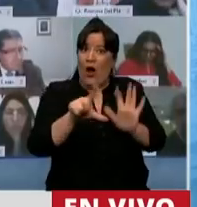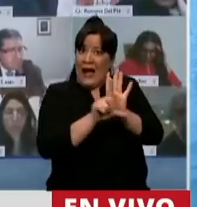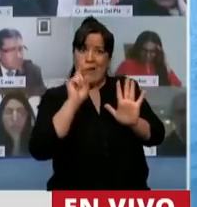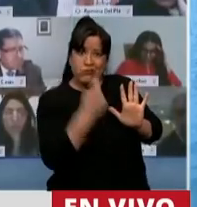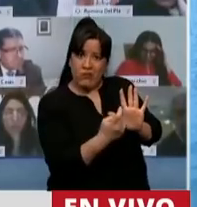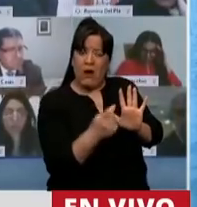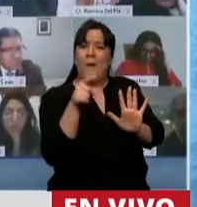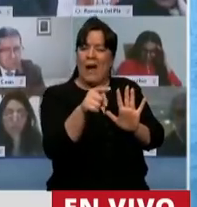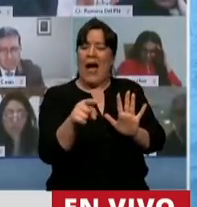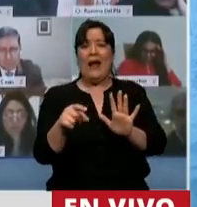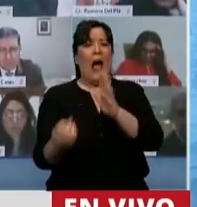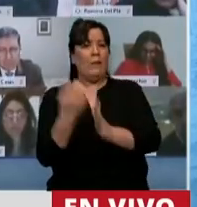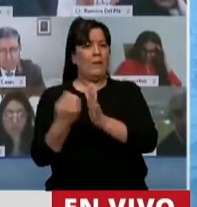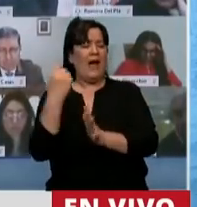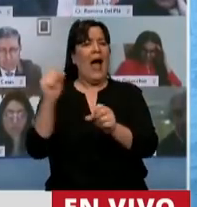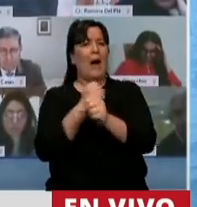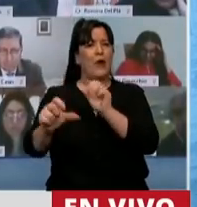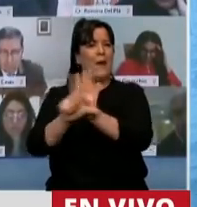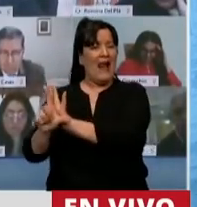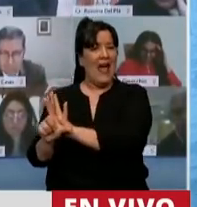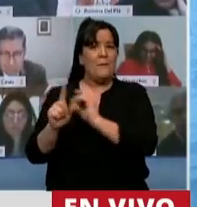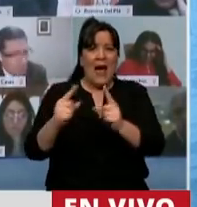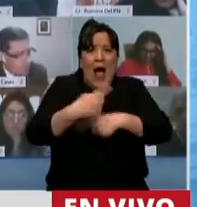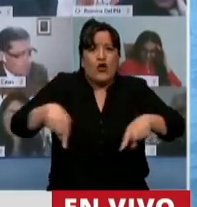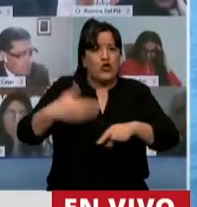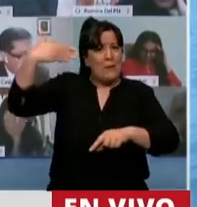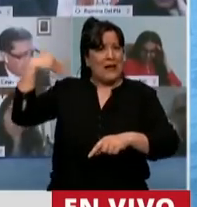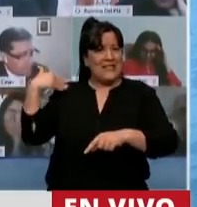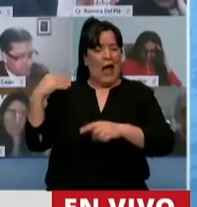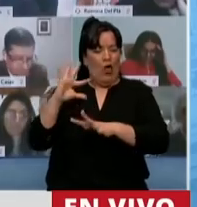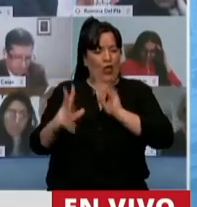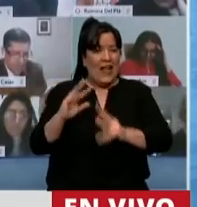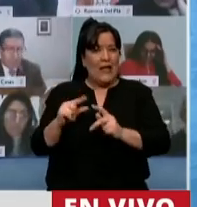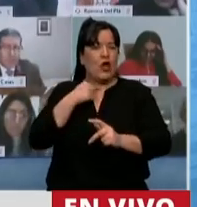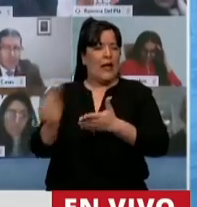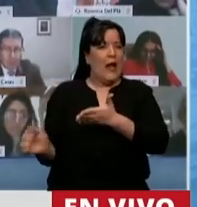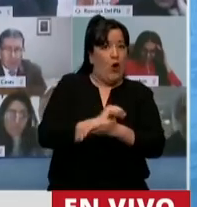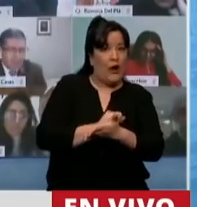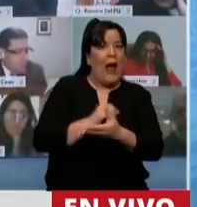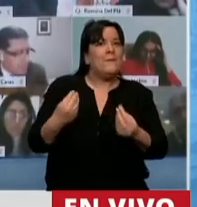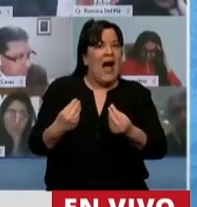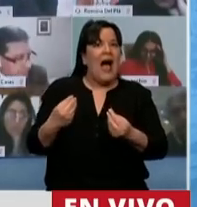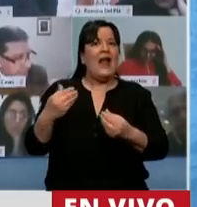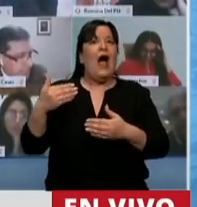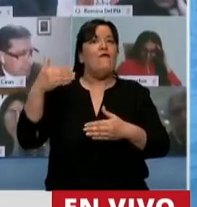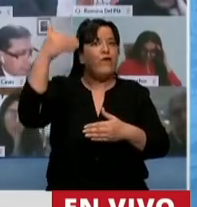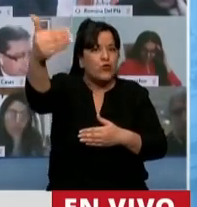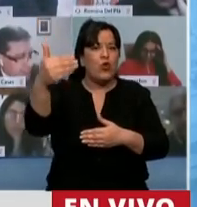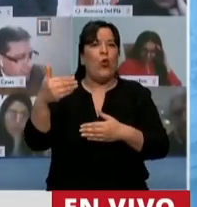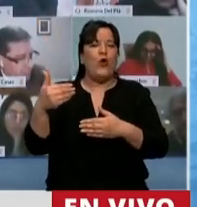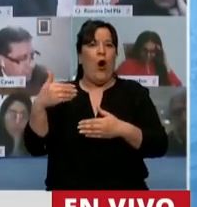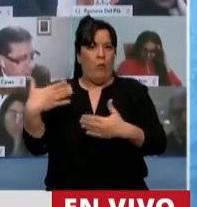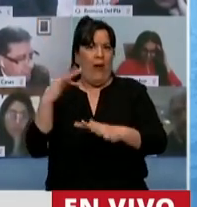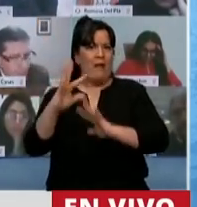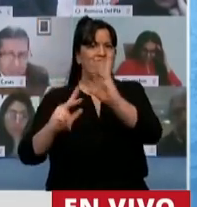para sacar leyes que le tapen los delitos pasados y les aseguren la posibilidad de cometer delitos para